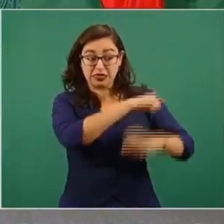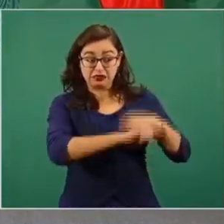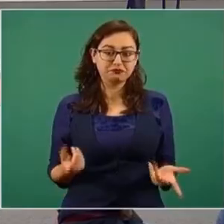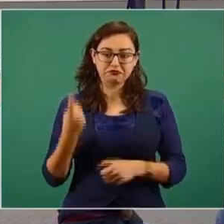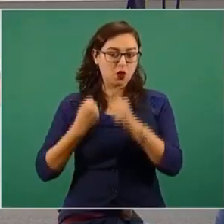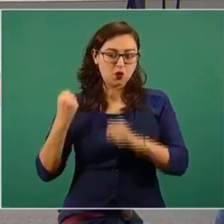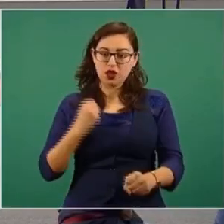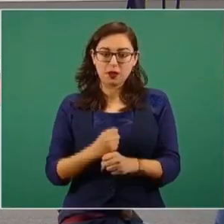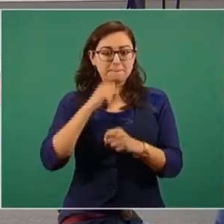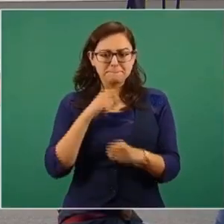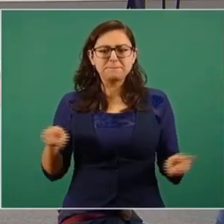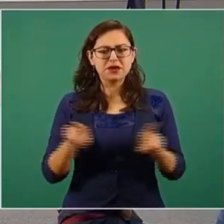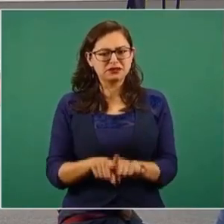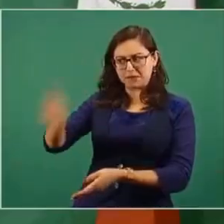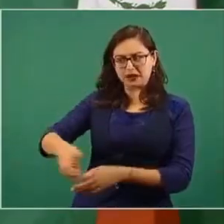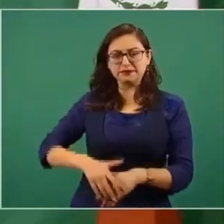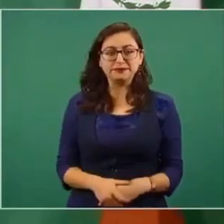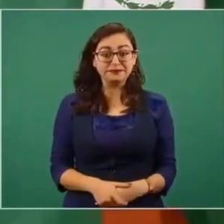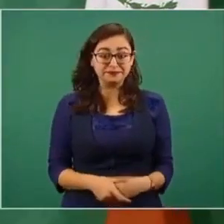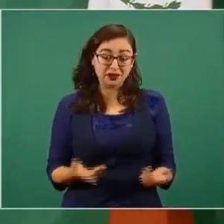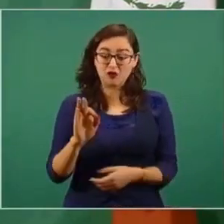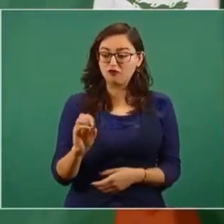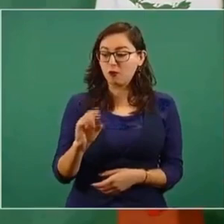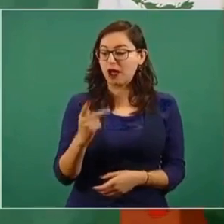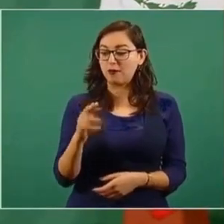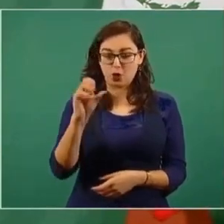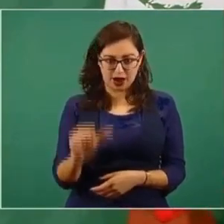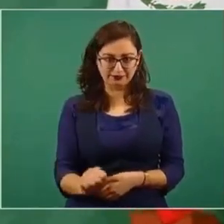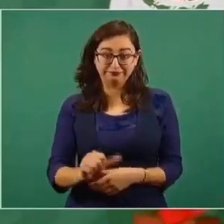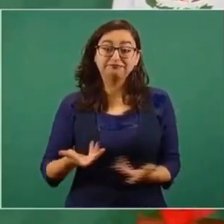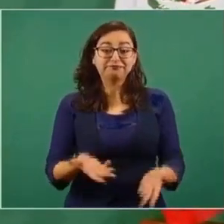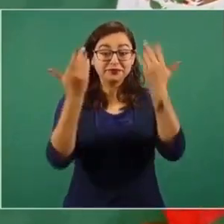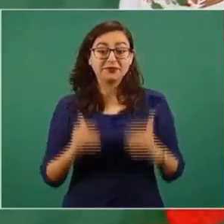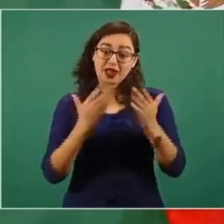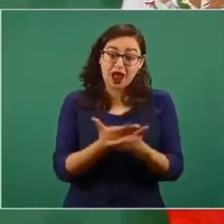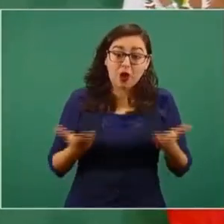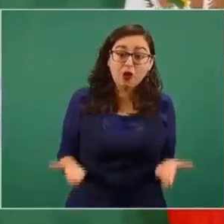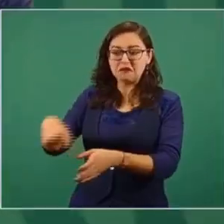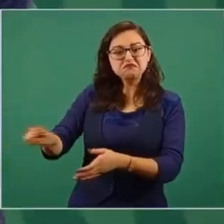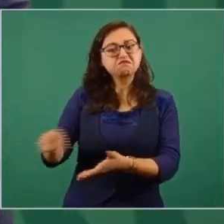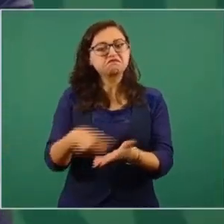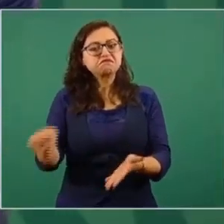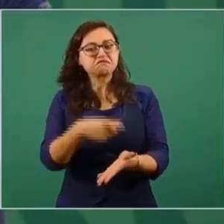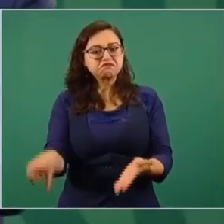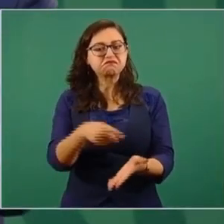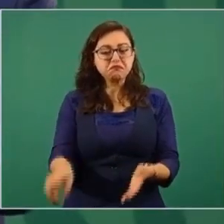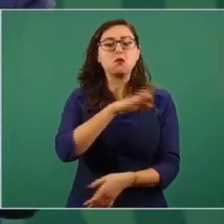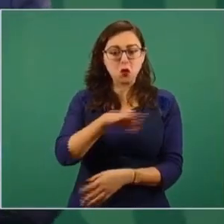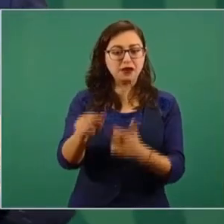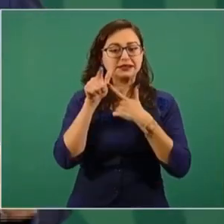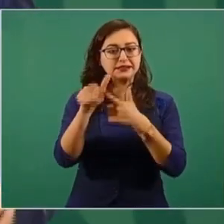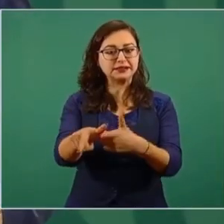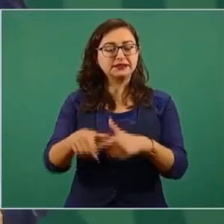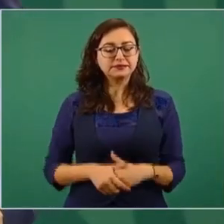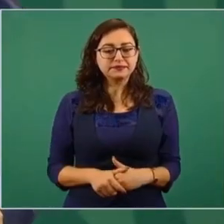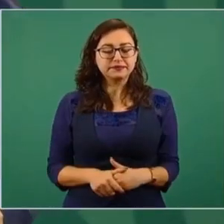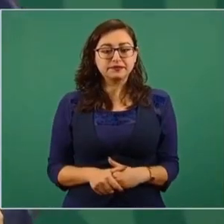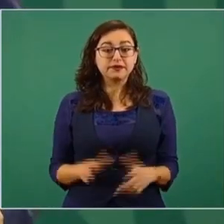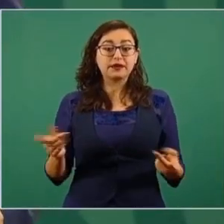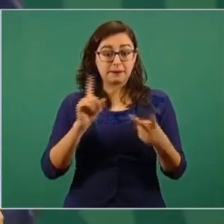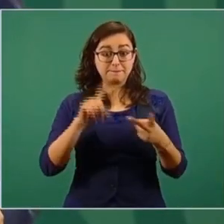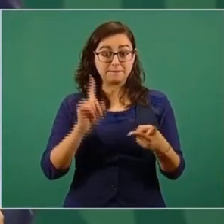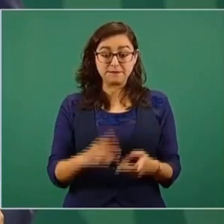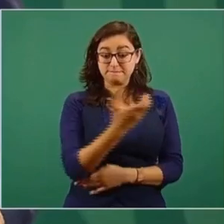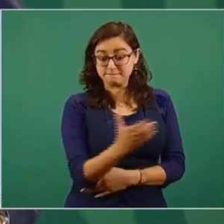los del SAT. ¿Y esto a se debe, presidente? No dejamos de entregar los apoyos abajo. Con el añadido de que no se cayó